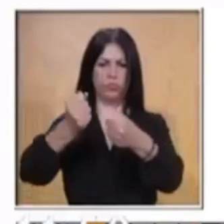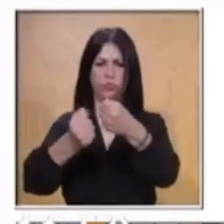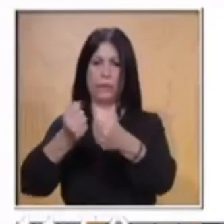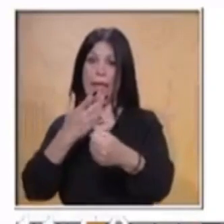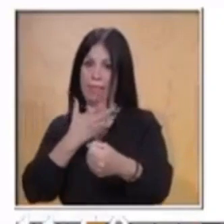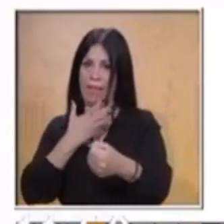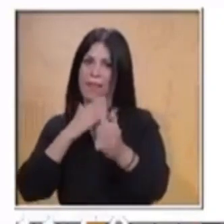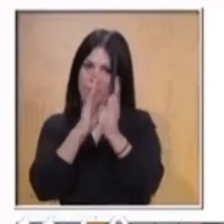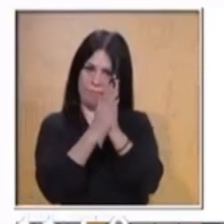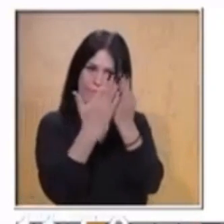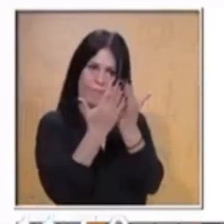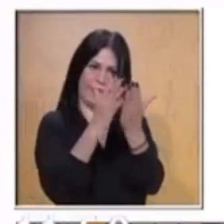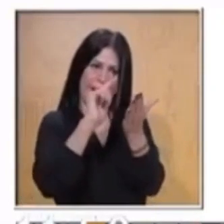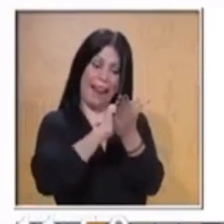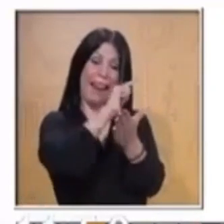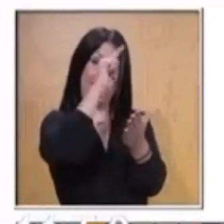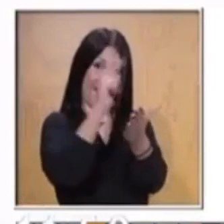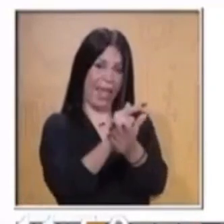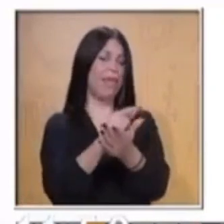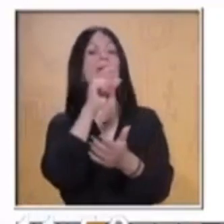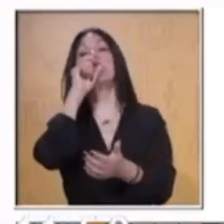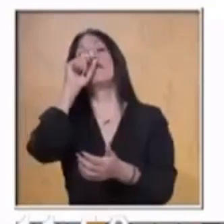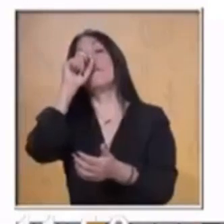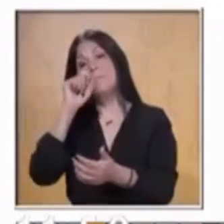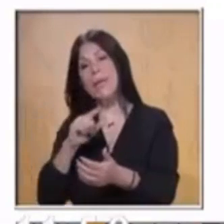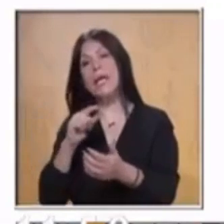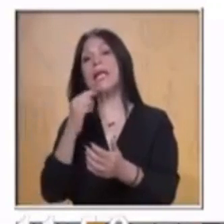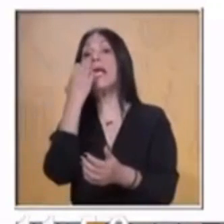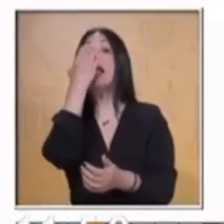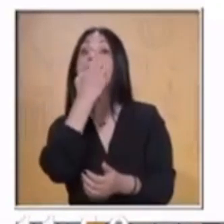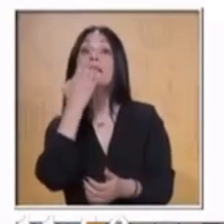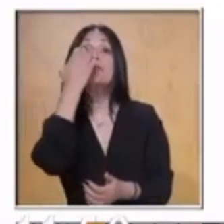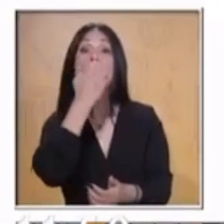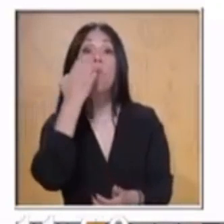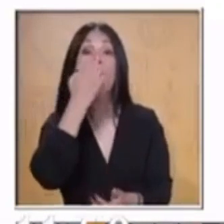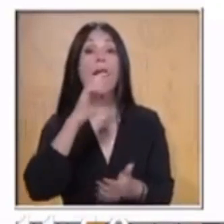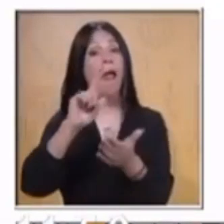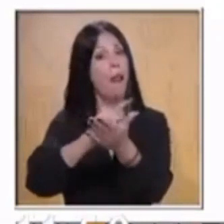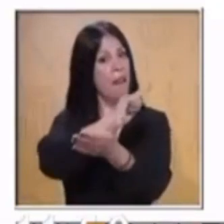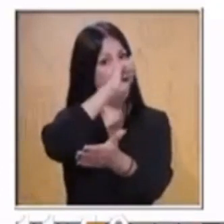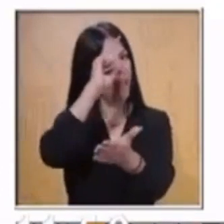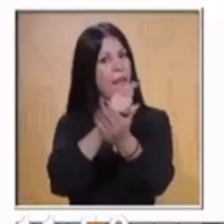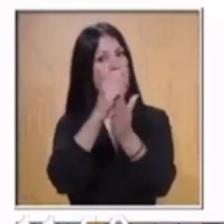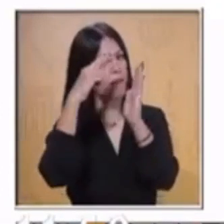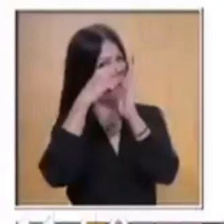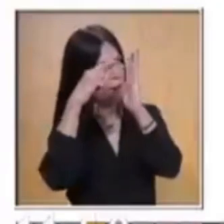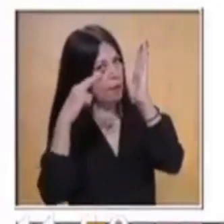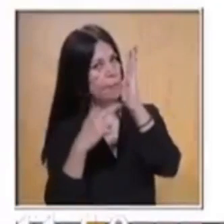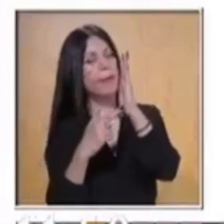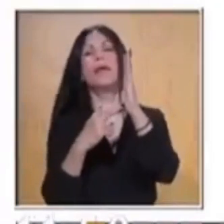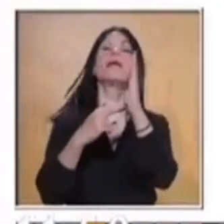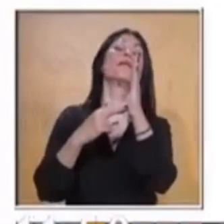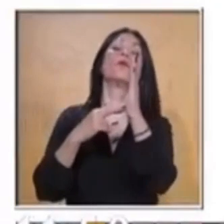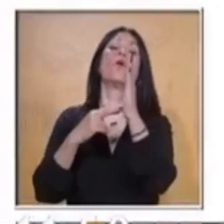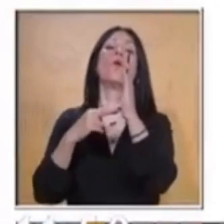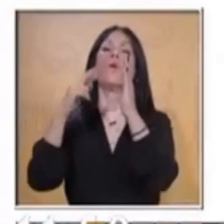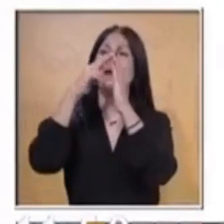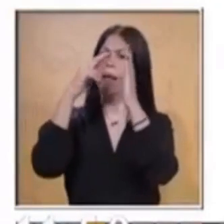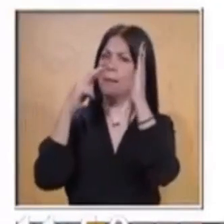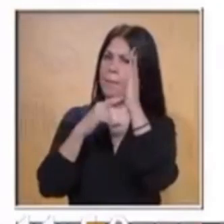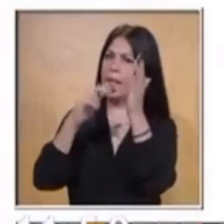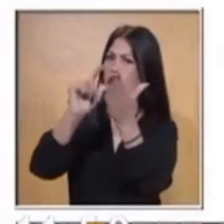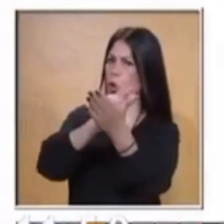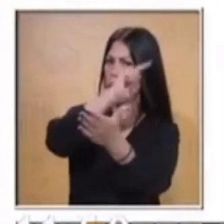la escuela, el reglamento del salón, las leyes fiscales, la ley familiar, las leyes civiles y